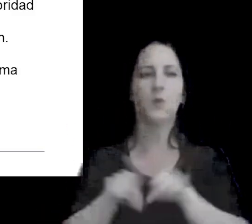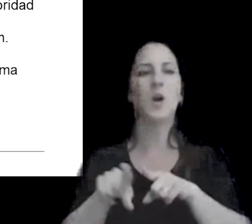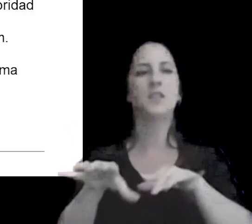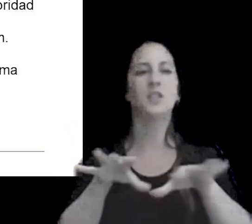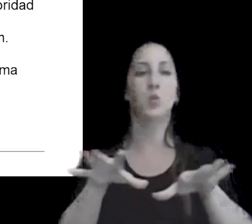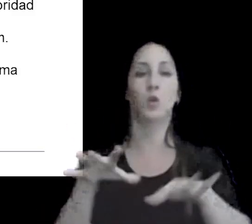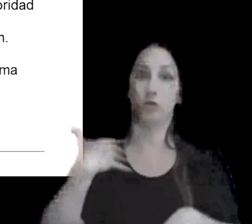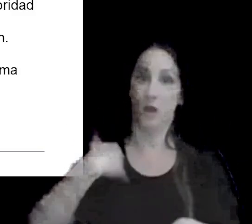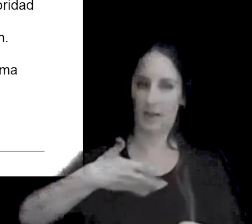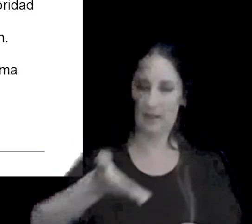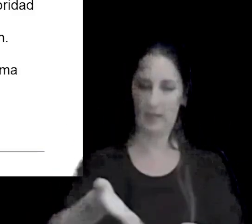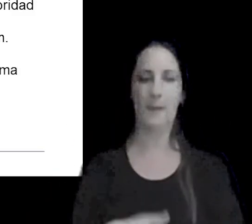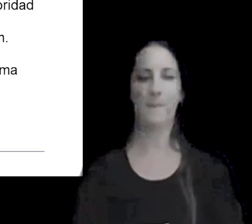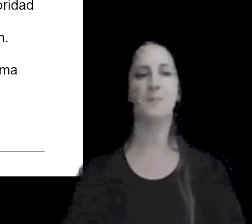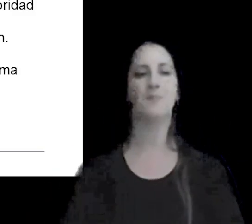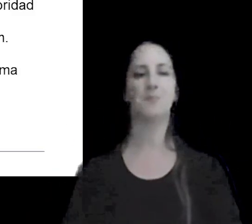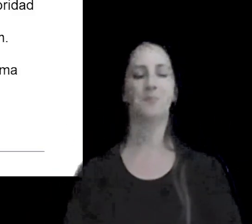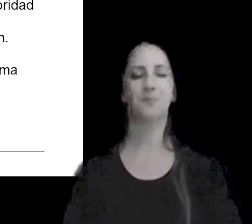Argentina